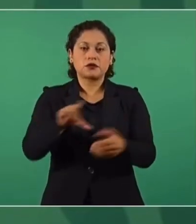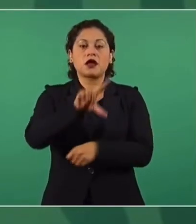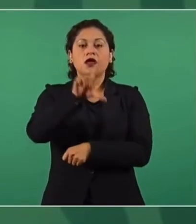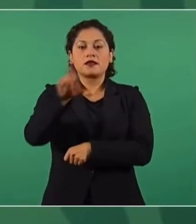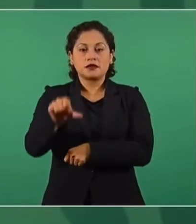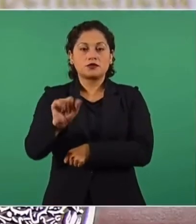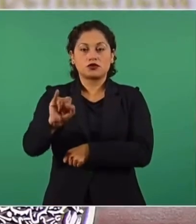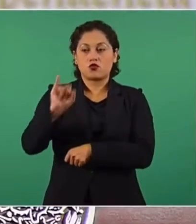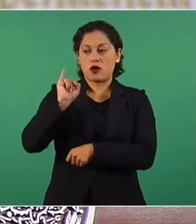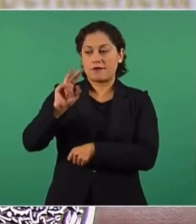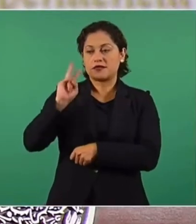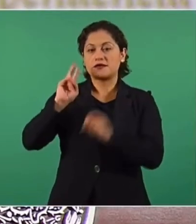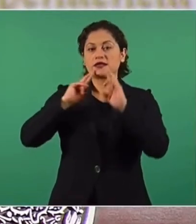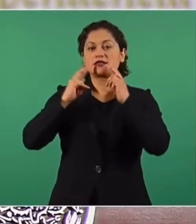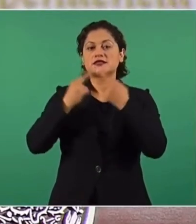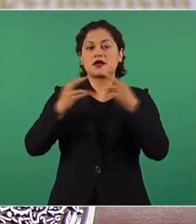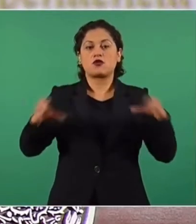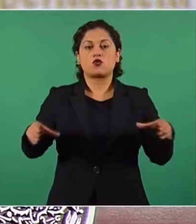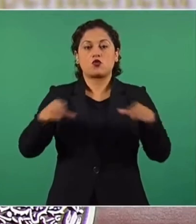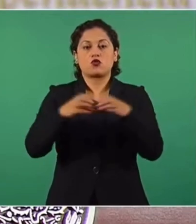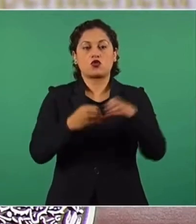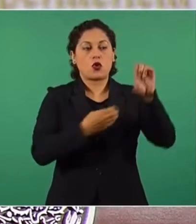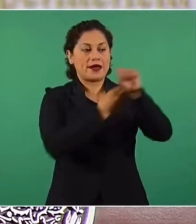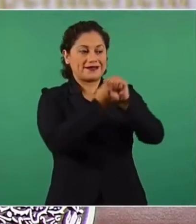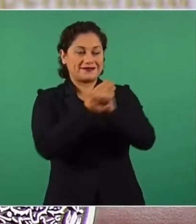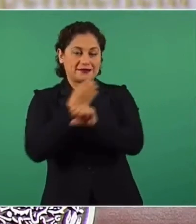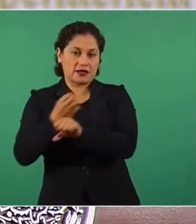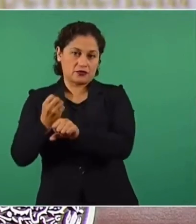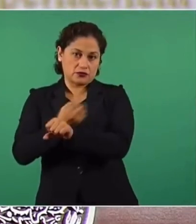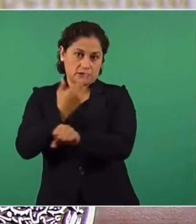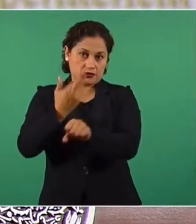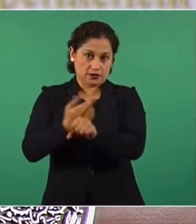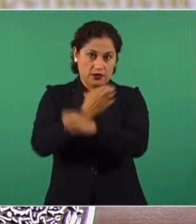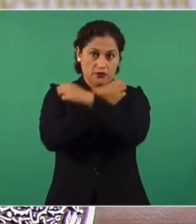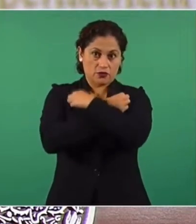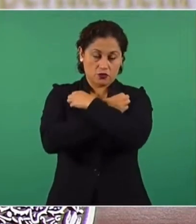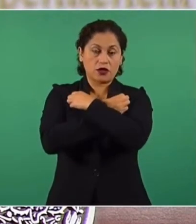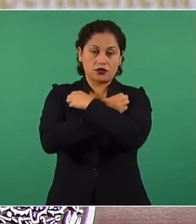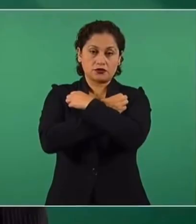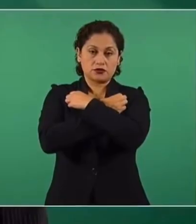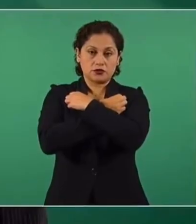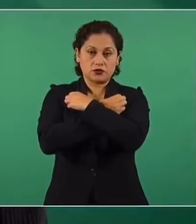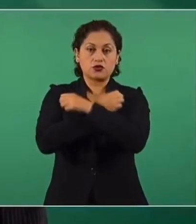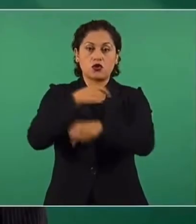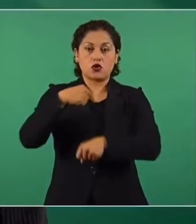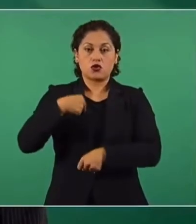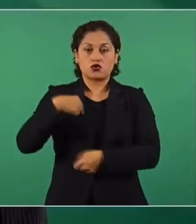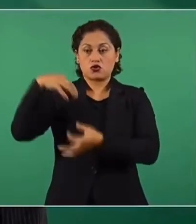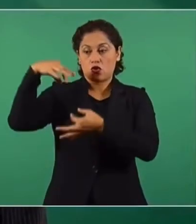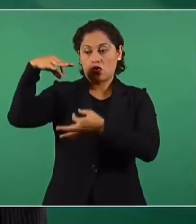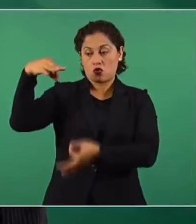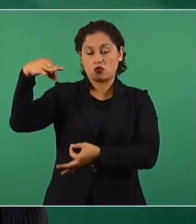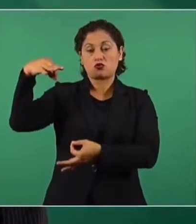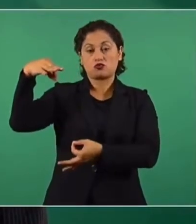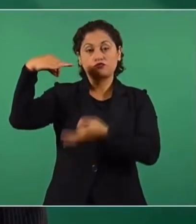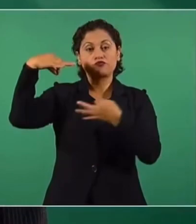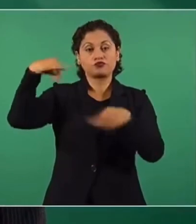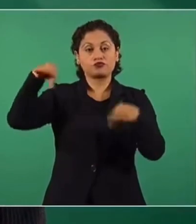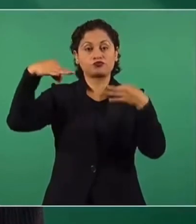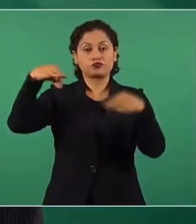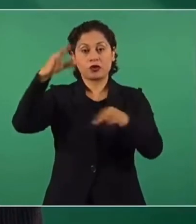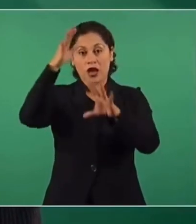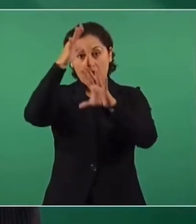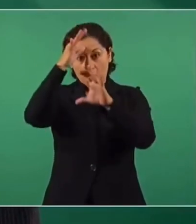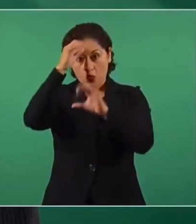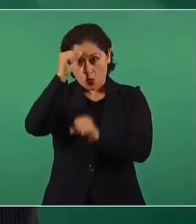de educación de los diferentes estados, que fue el viernes, yo recuerdo que les enseñé aquí el acuerdo y les dije nada más por respeto, no